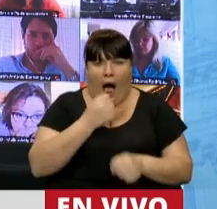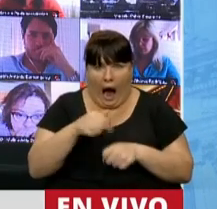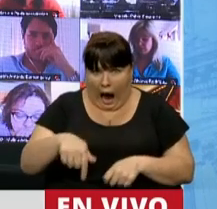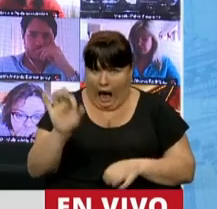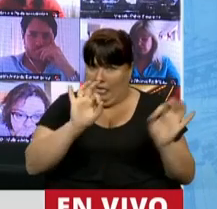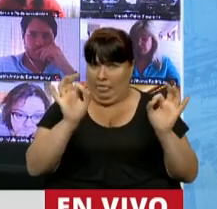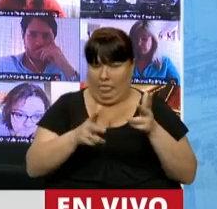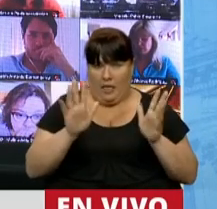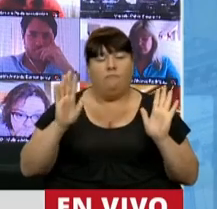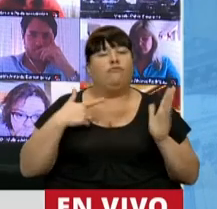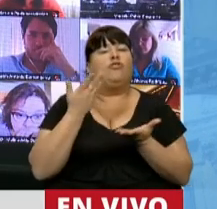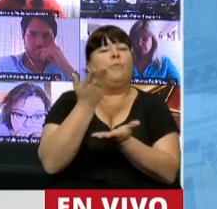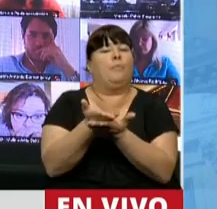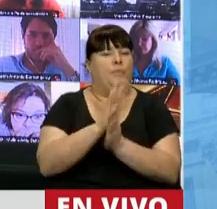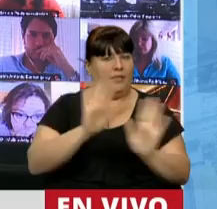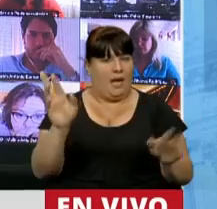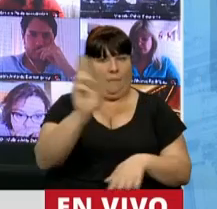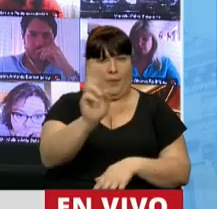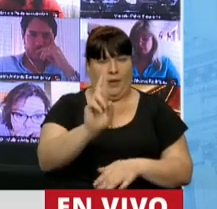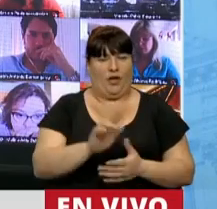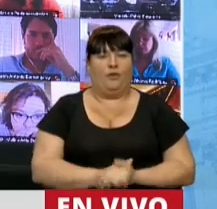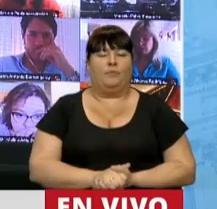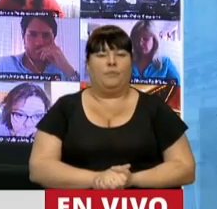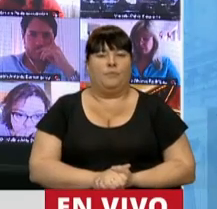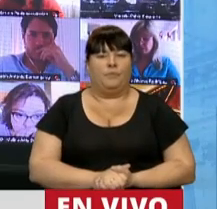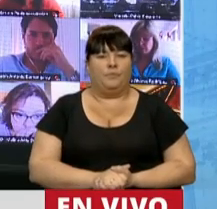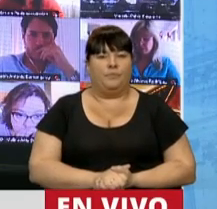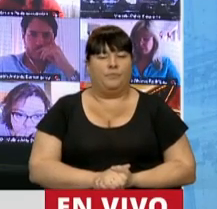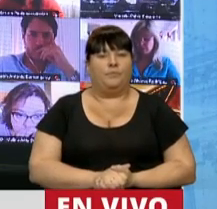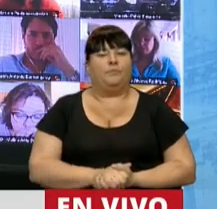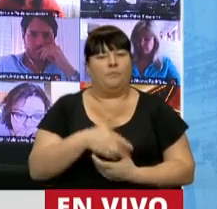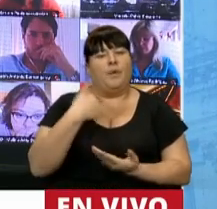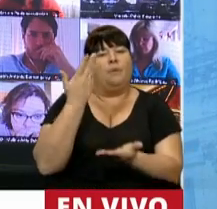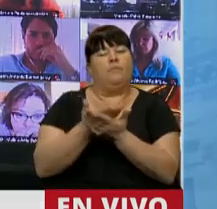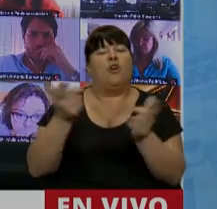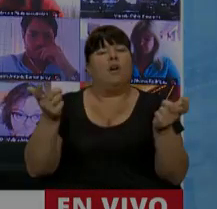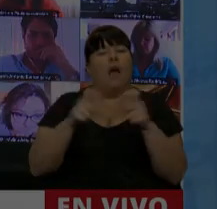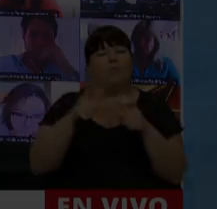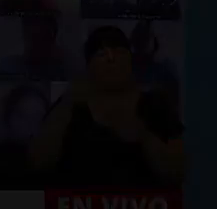esta oportunidad. Dejo planteada esta cuestión de privilegio. Pasa la Comisión de Asuntos Constitucionales.